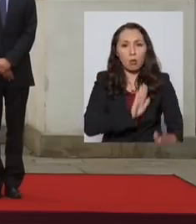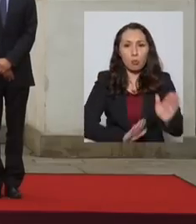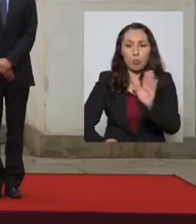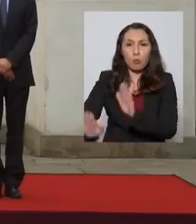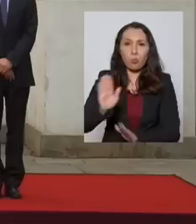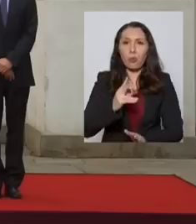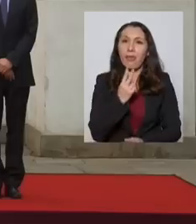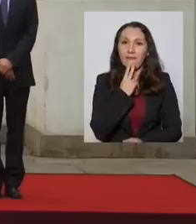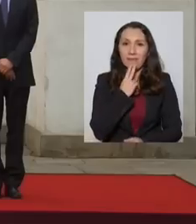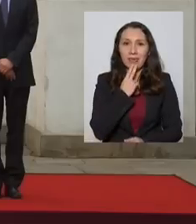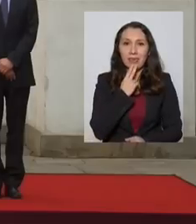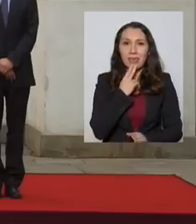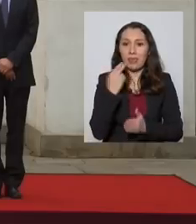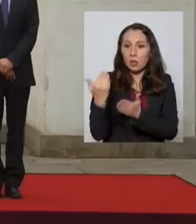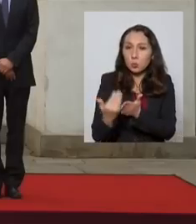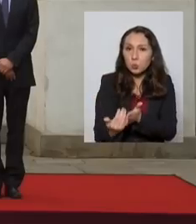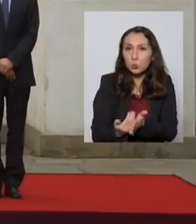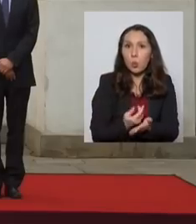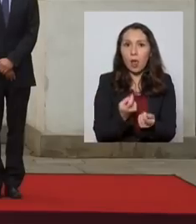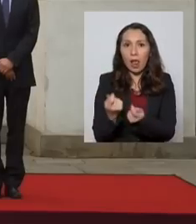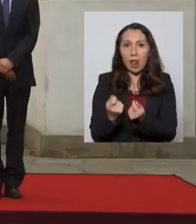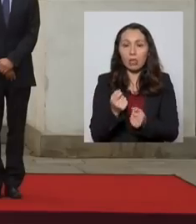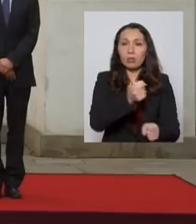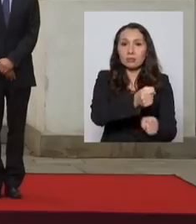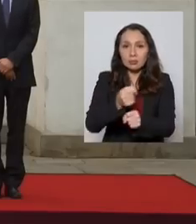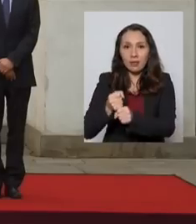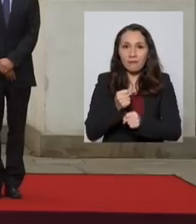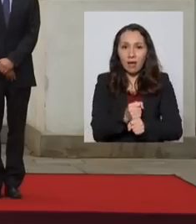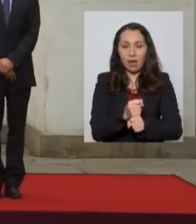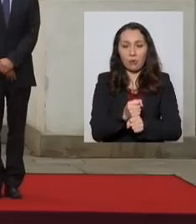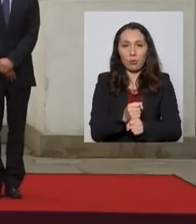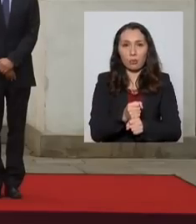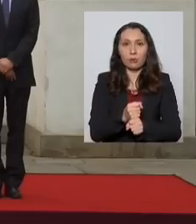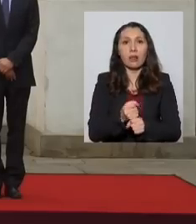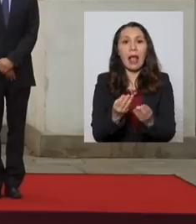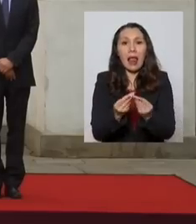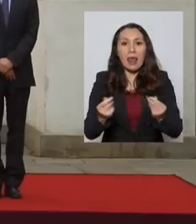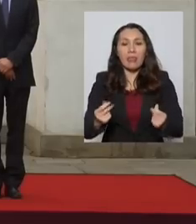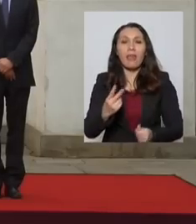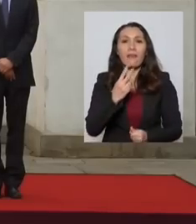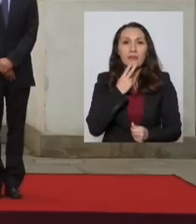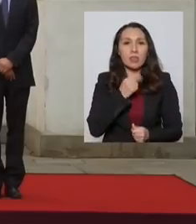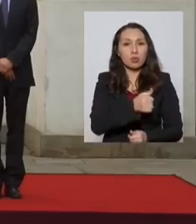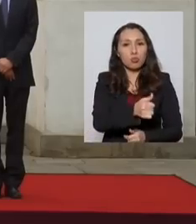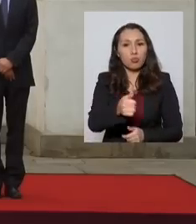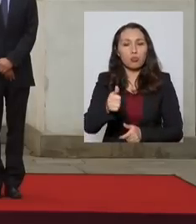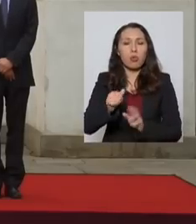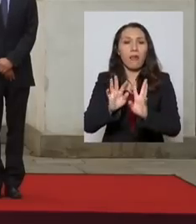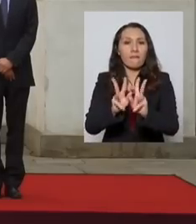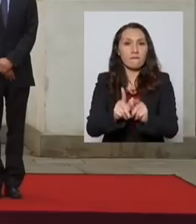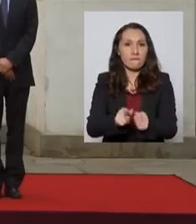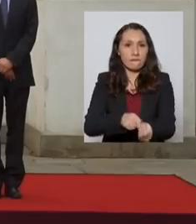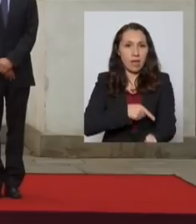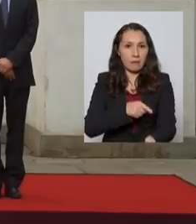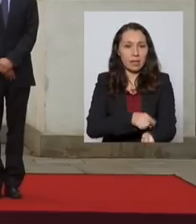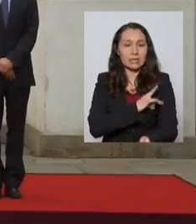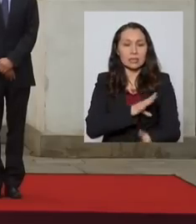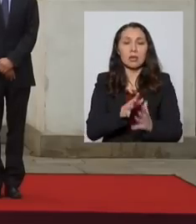la vida, los ingresos, los trabajos y la calidad de vida de todas las familias chilenas. Muchas gracias.